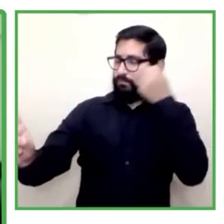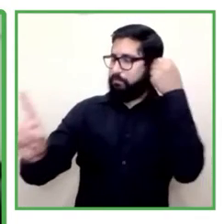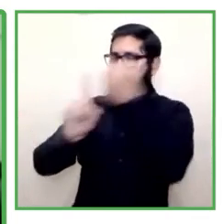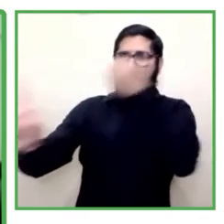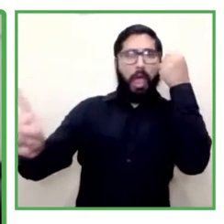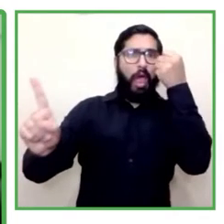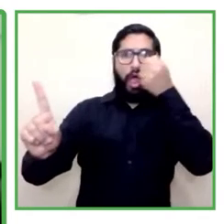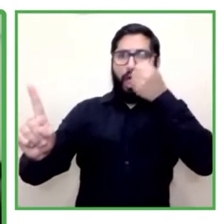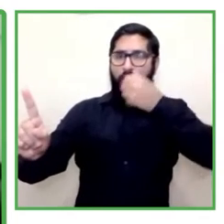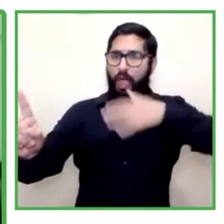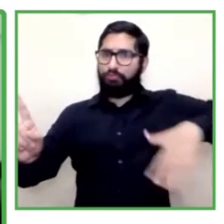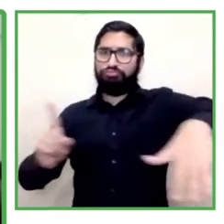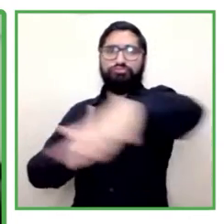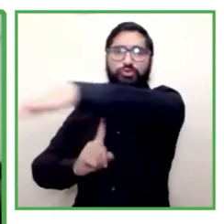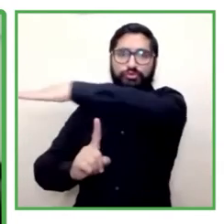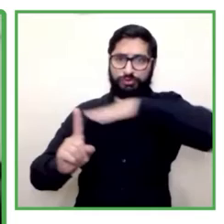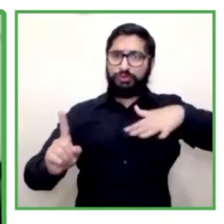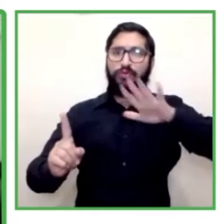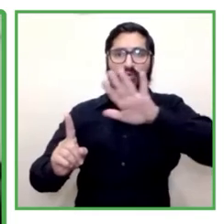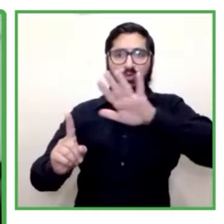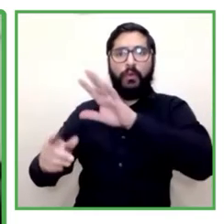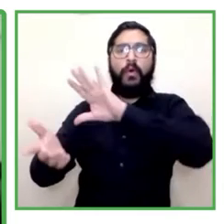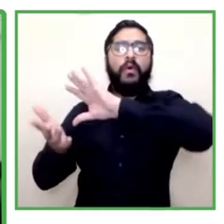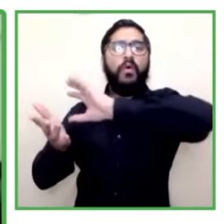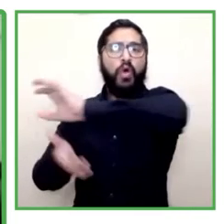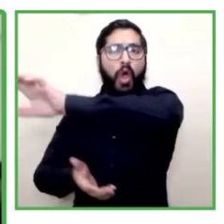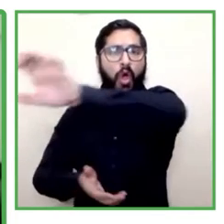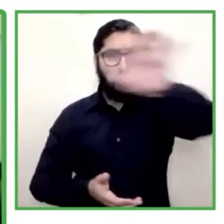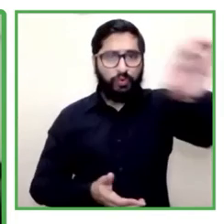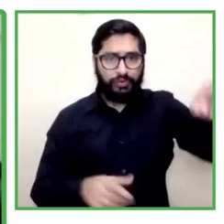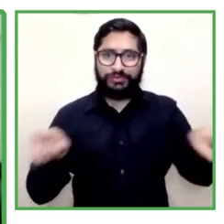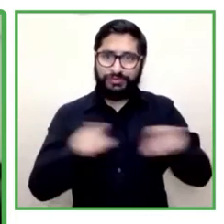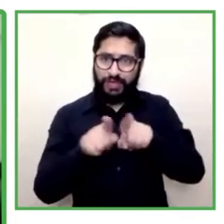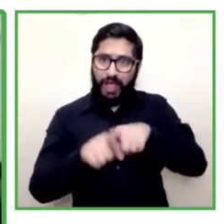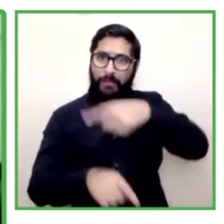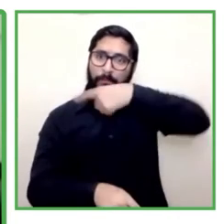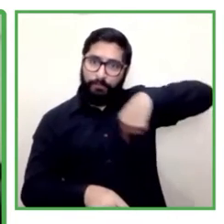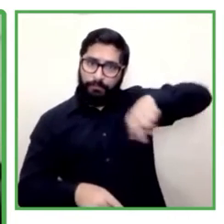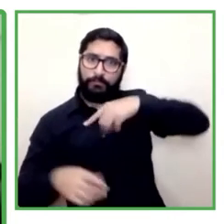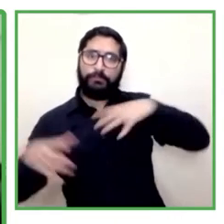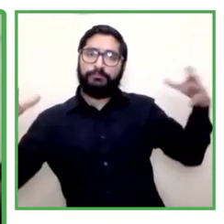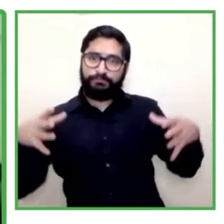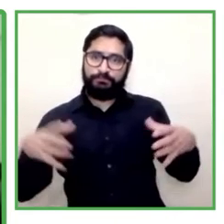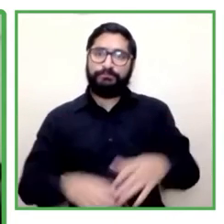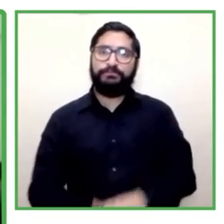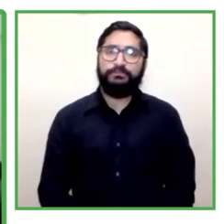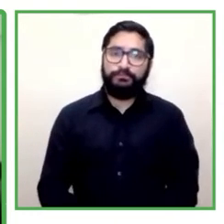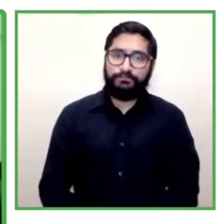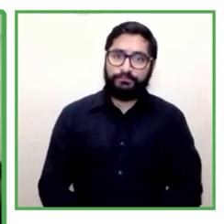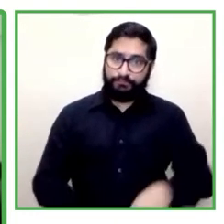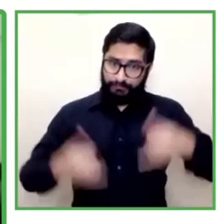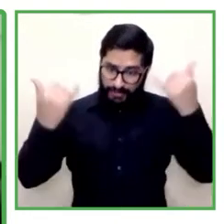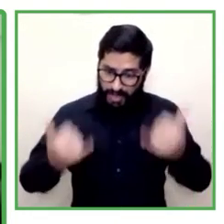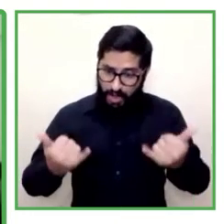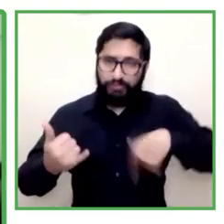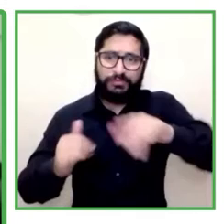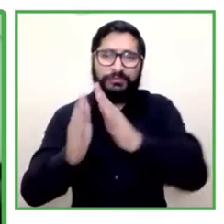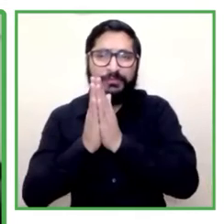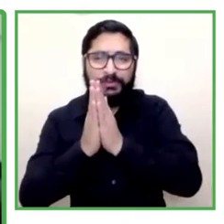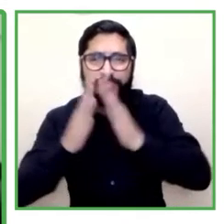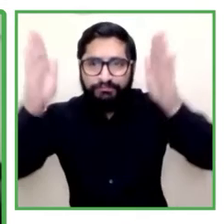podamos decir de cara a la ciudadanía que hoy día nos escucha y de cara también a todas las personas que estamos